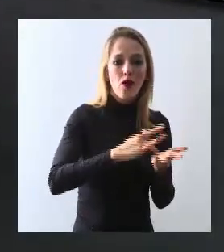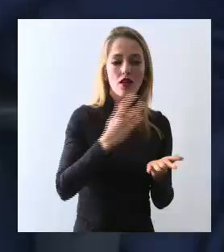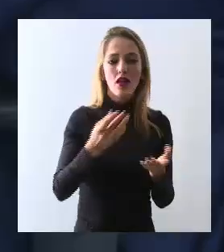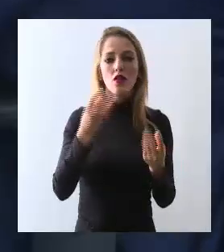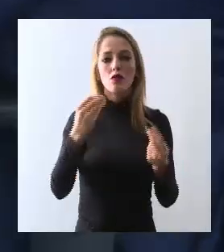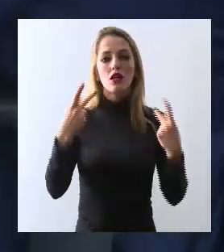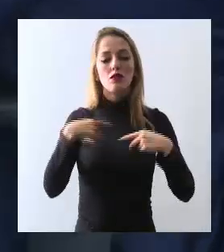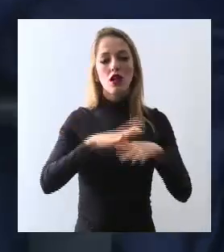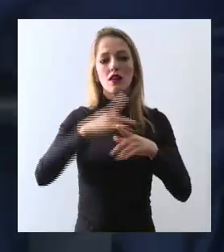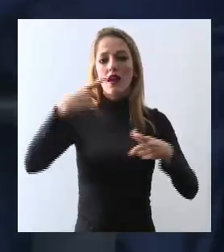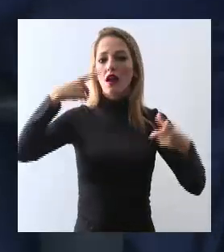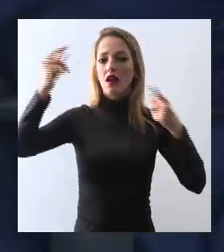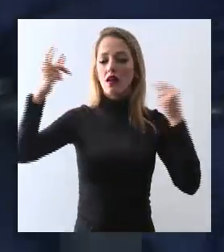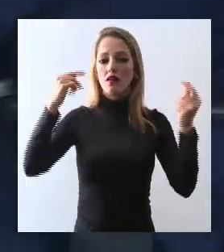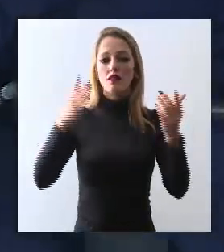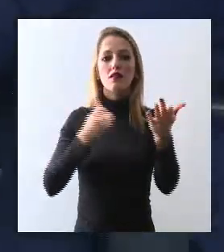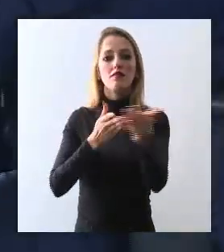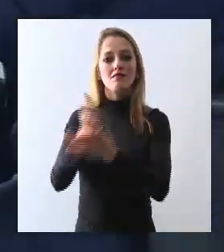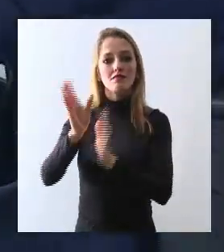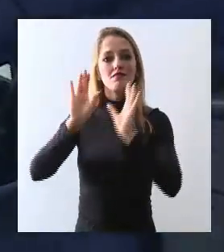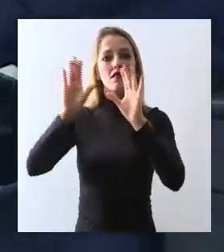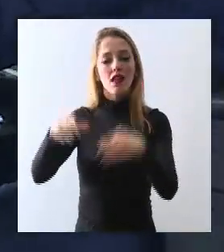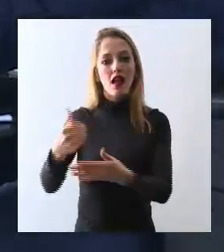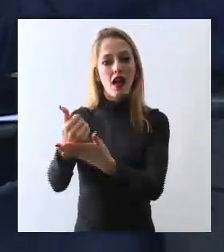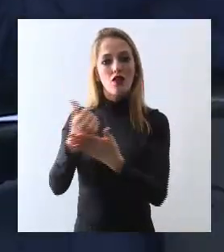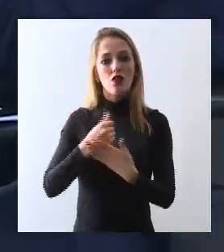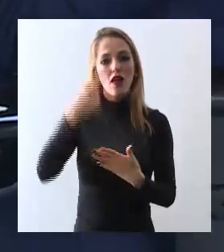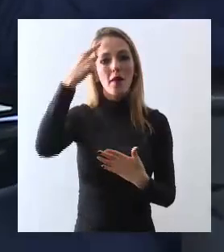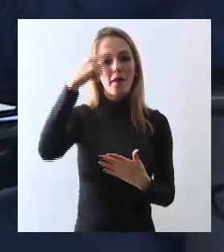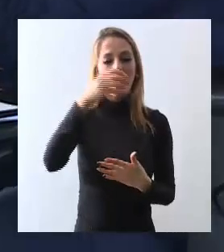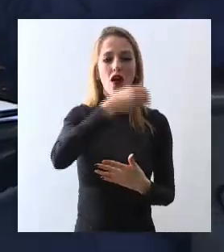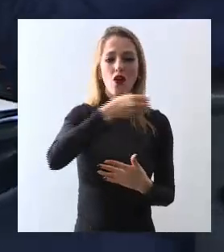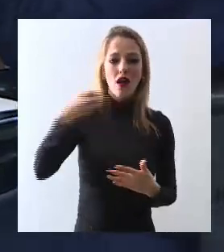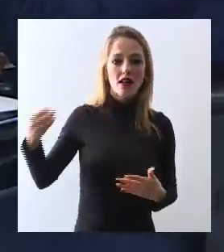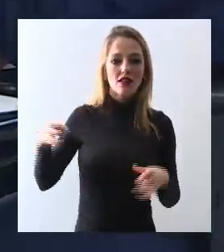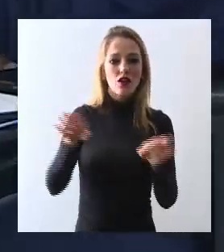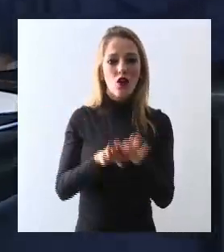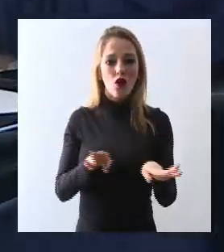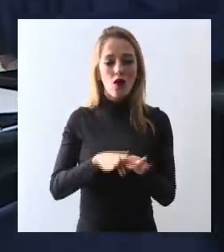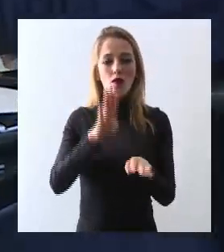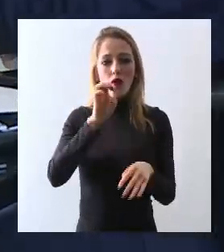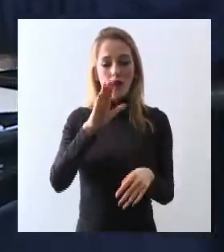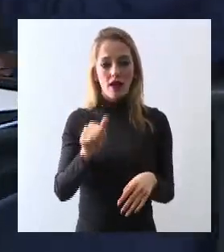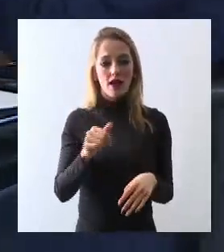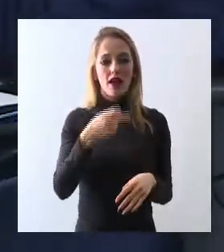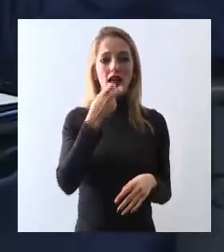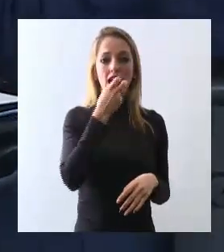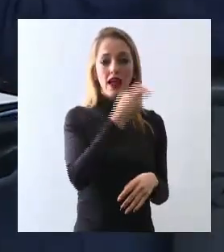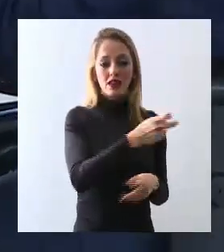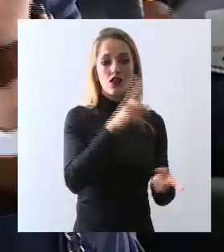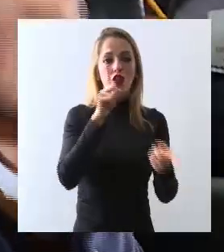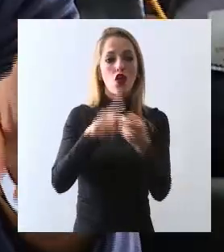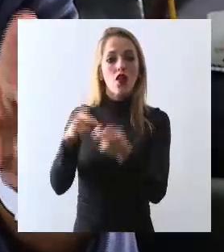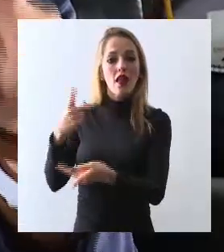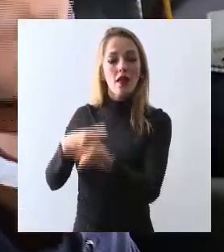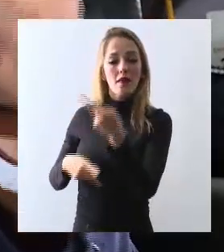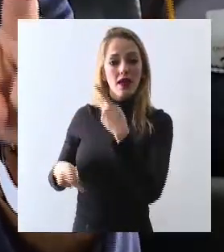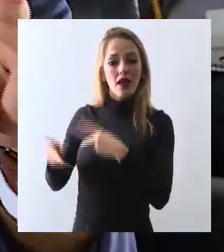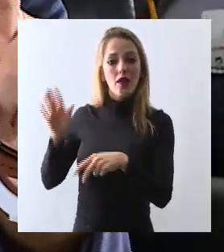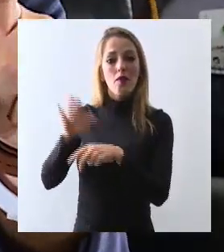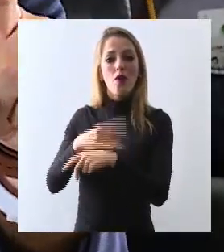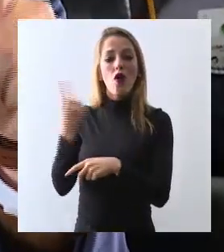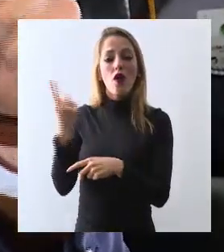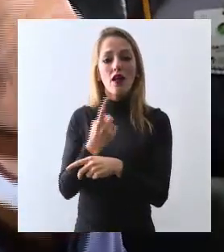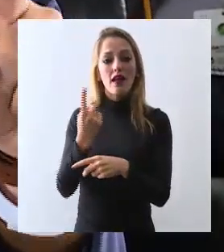se egresan y se han incorporado a ayudarnos en la organización. Esto fue de un fondo de reducción del